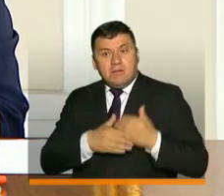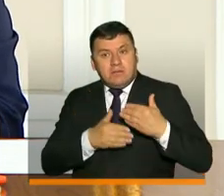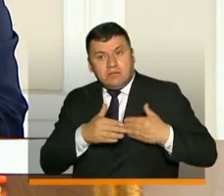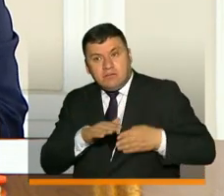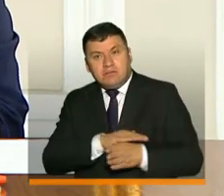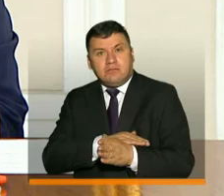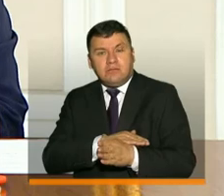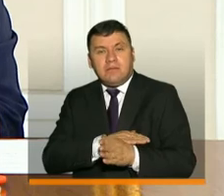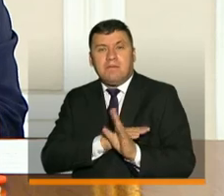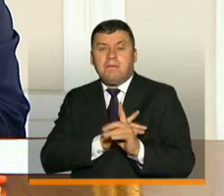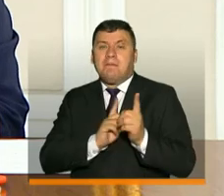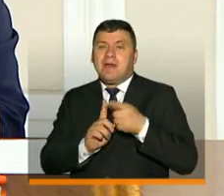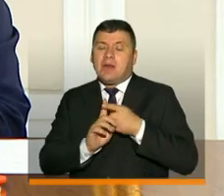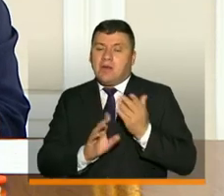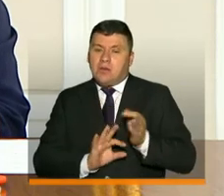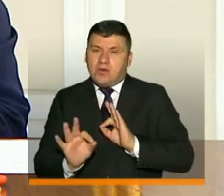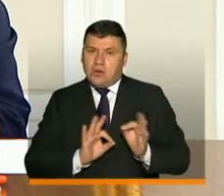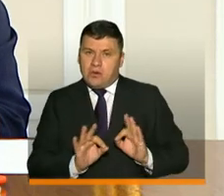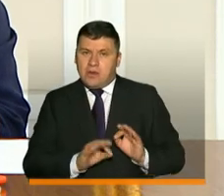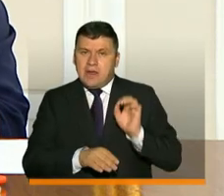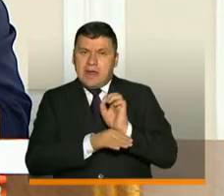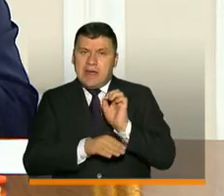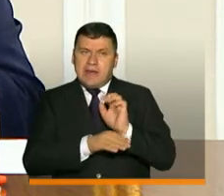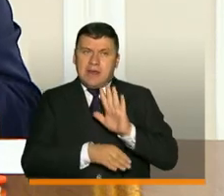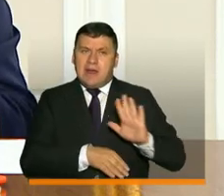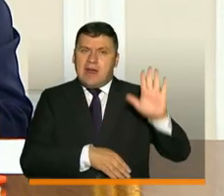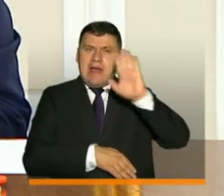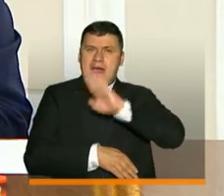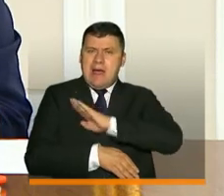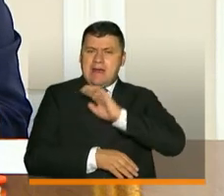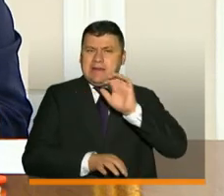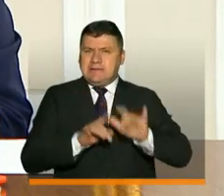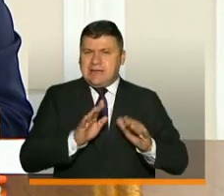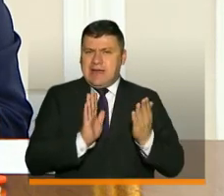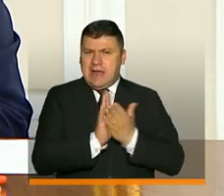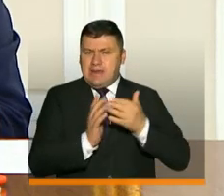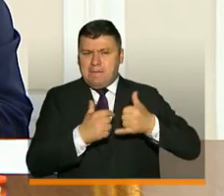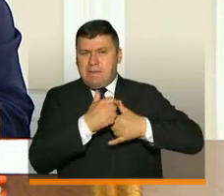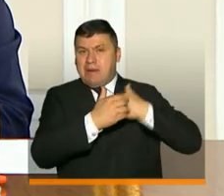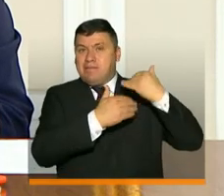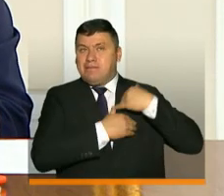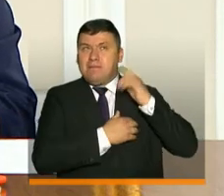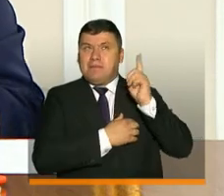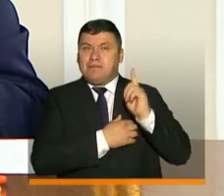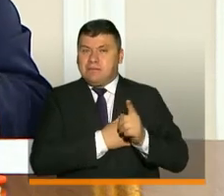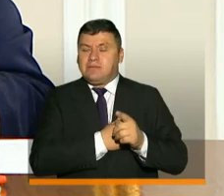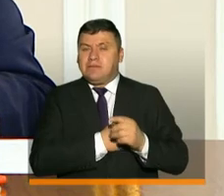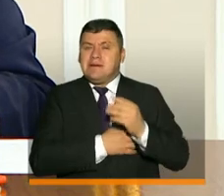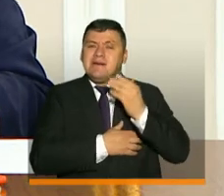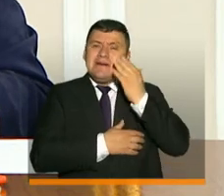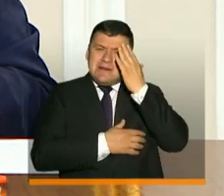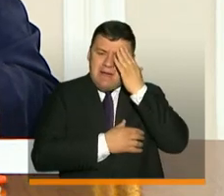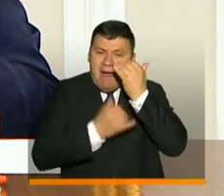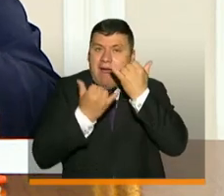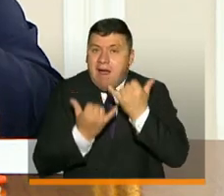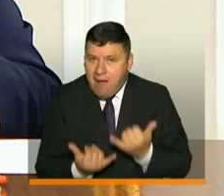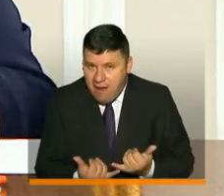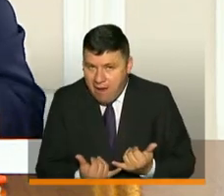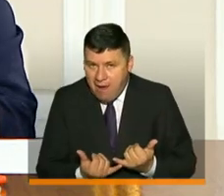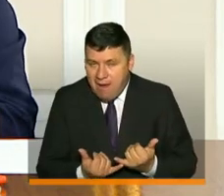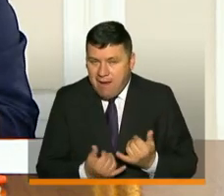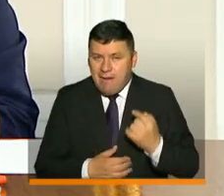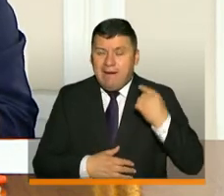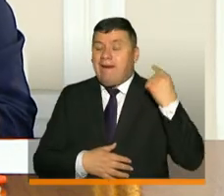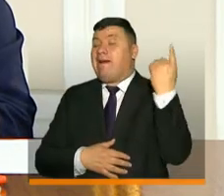de manera coordinada con los entes territoriales, con las secretarías de Educación. Sabemos que en este momento la